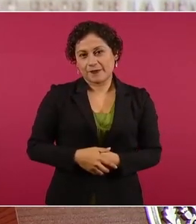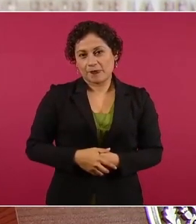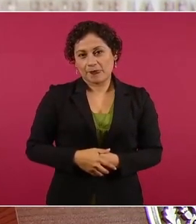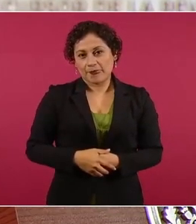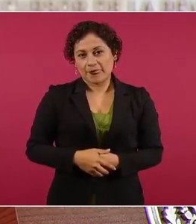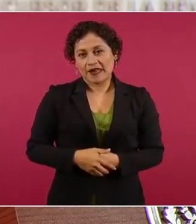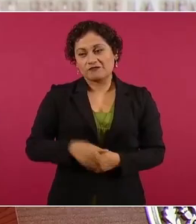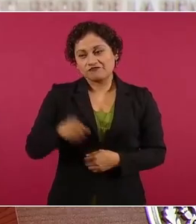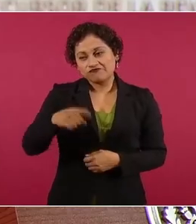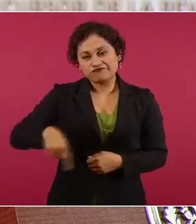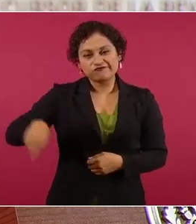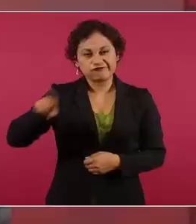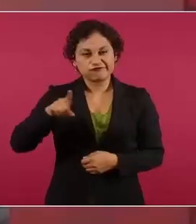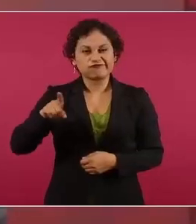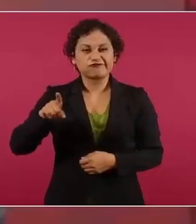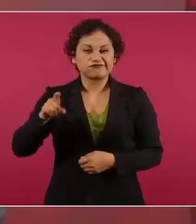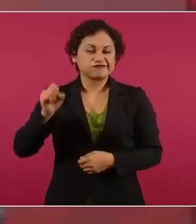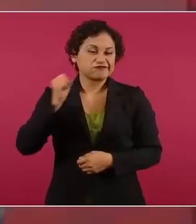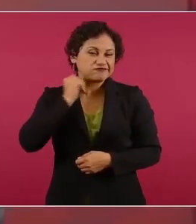prefirieron